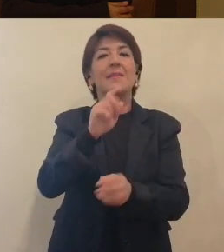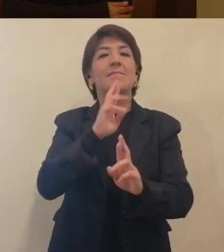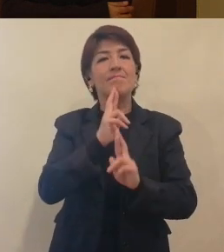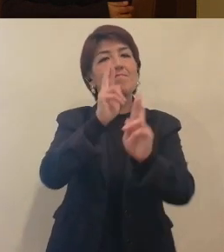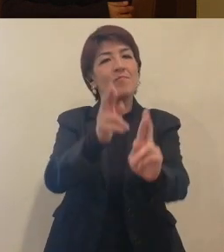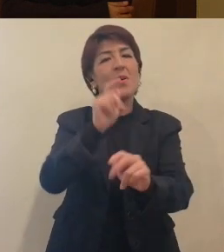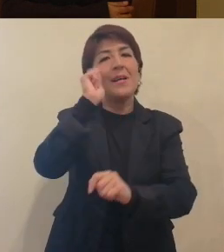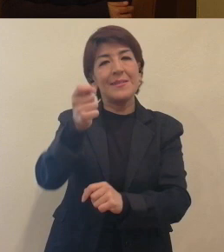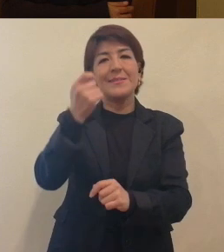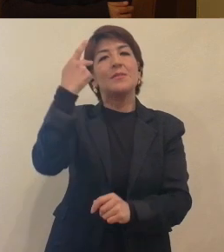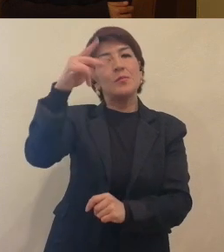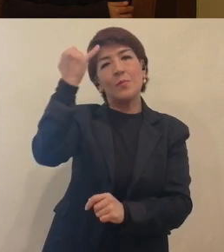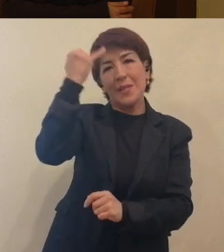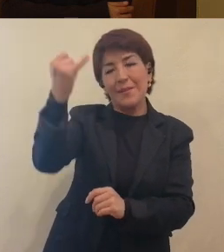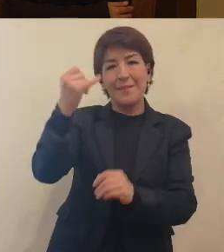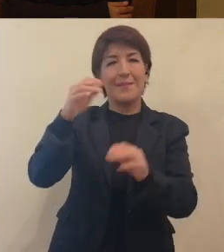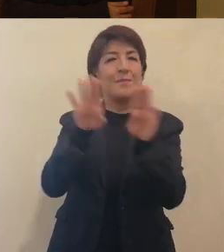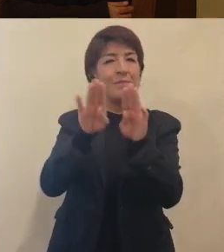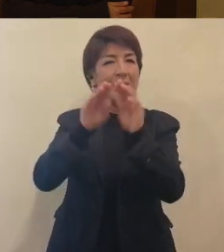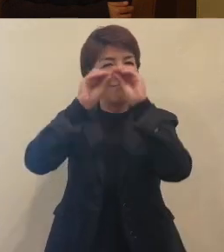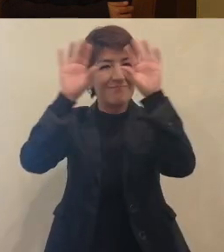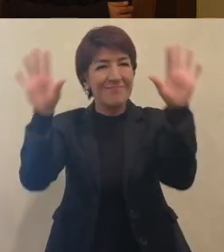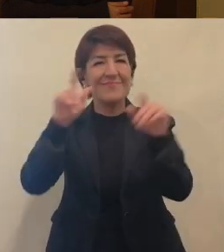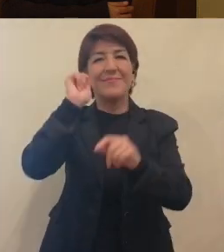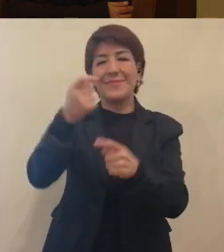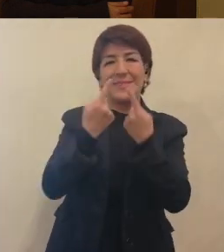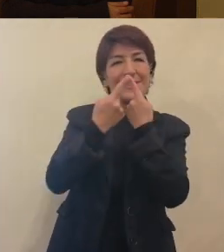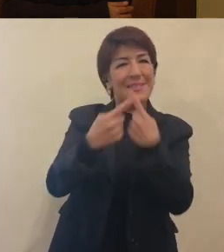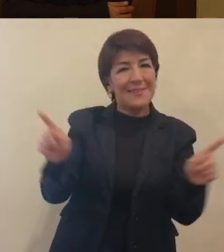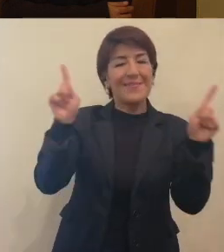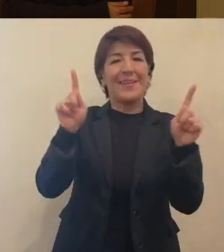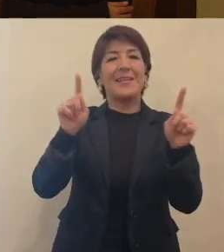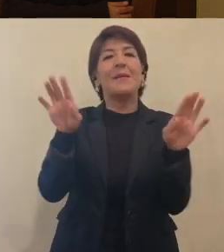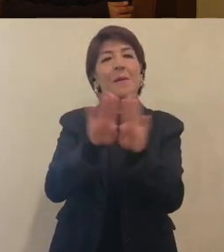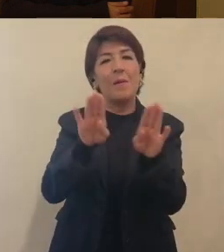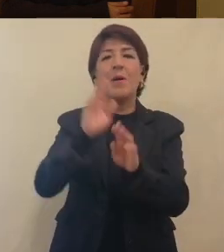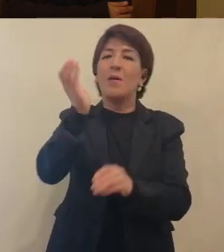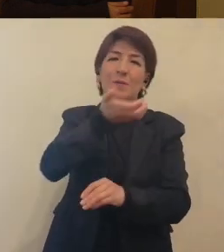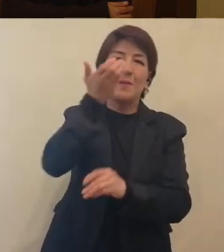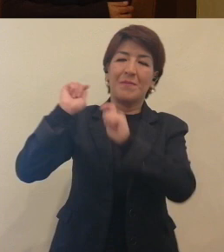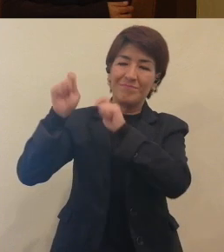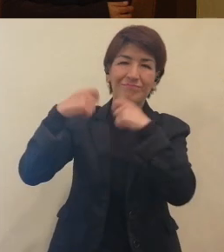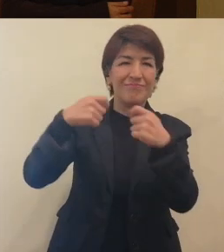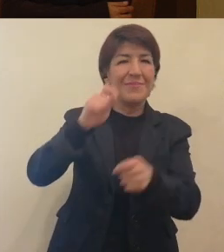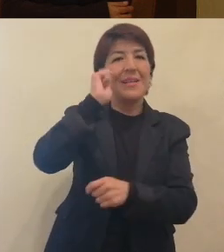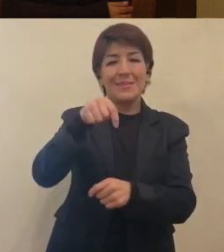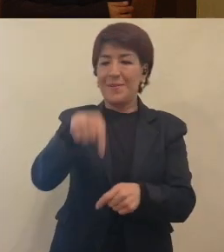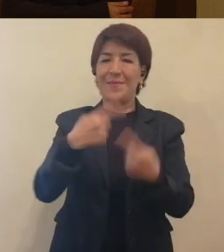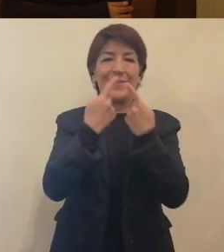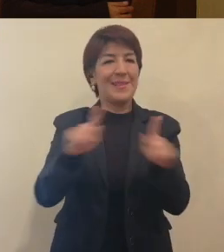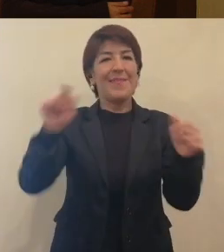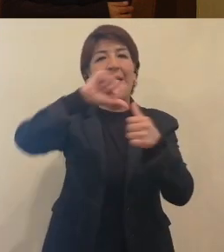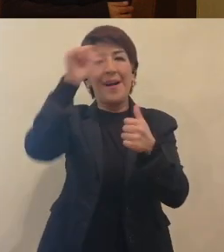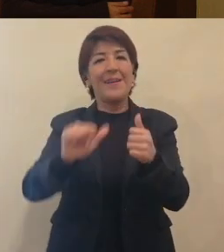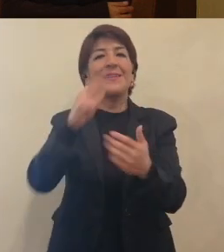responden a una visión que tenemos muy diferente de lo que se ha venido trabajando en Artes y Diseño.